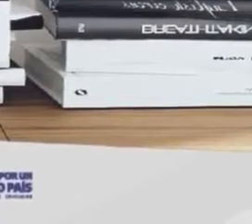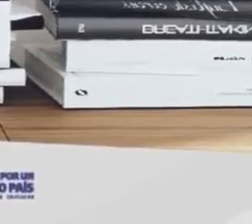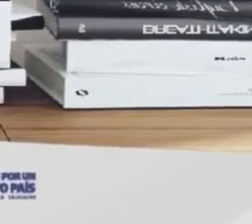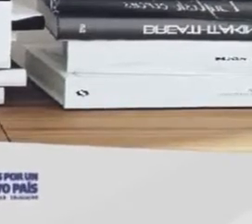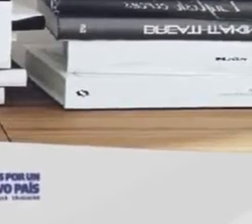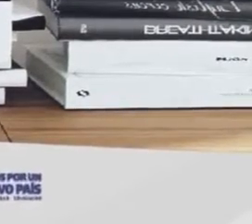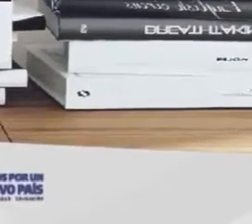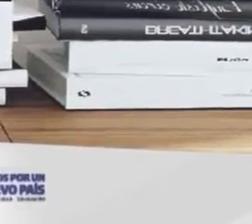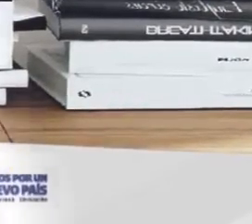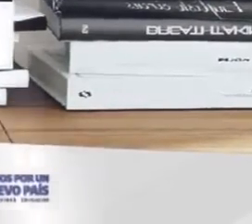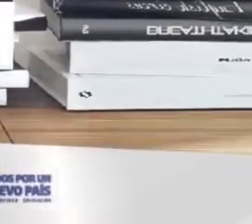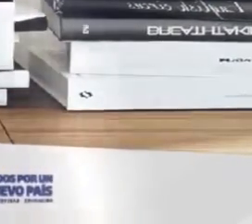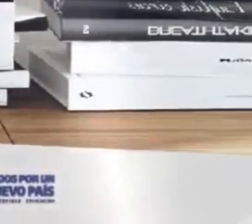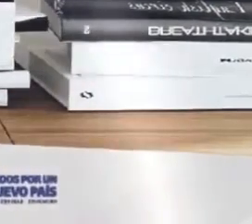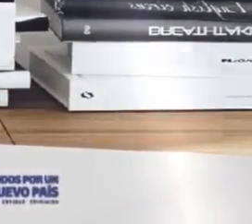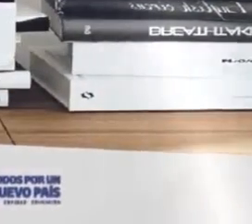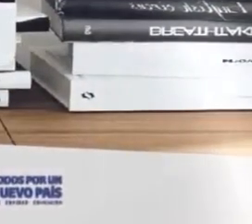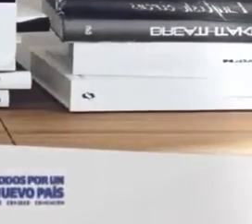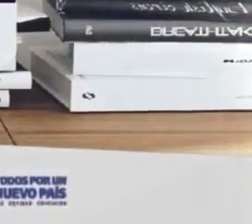Gracias.